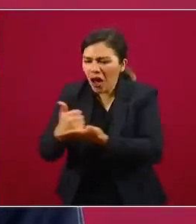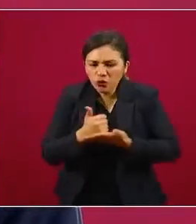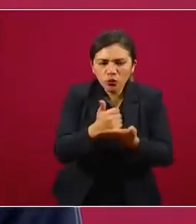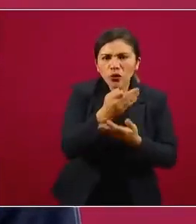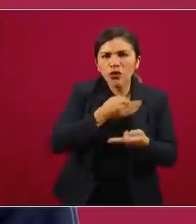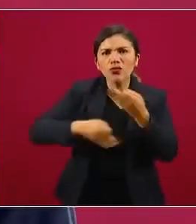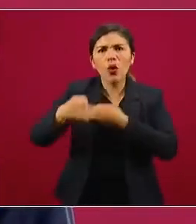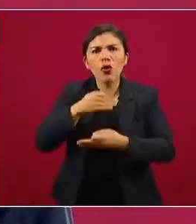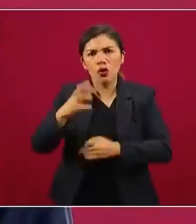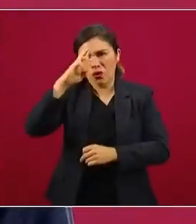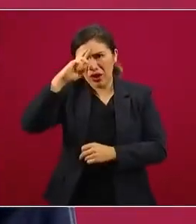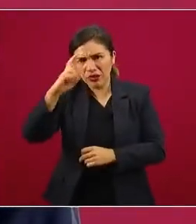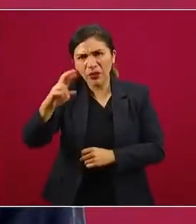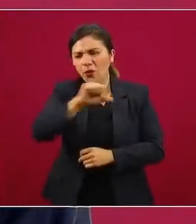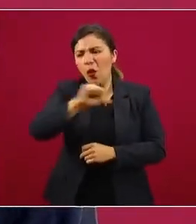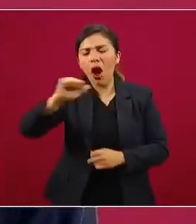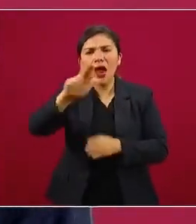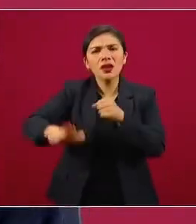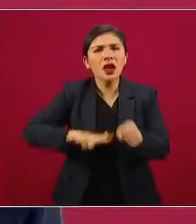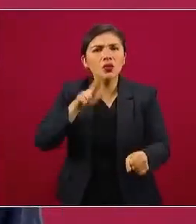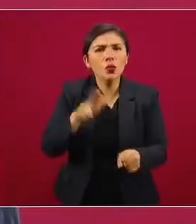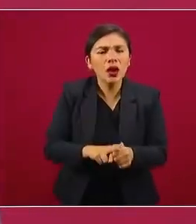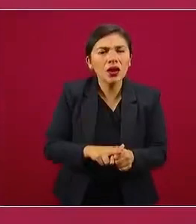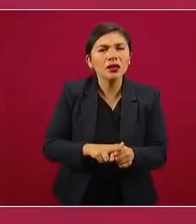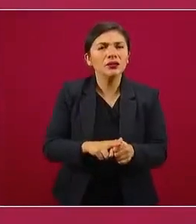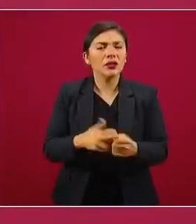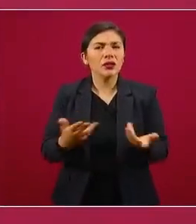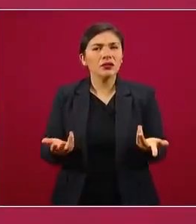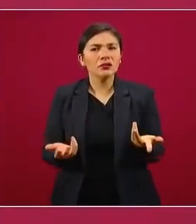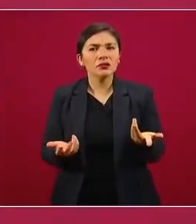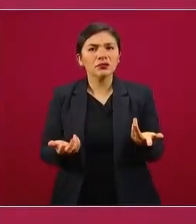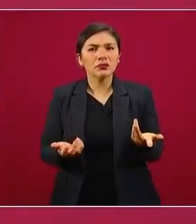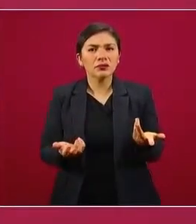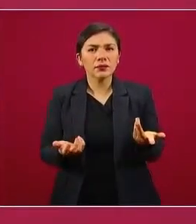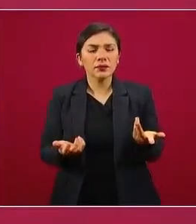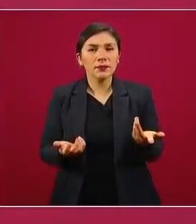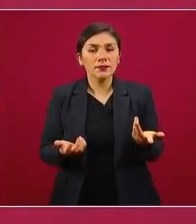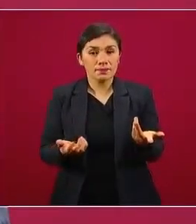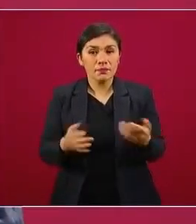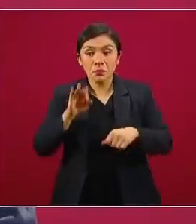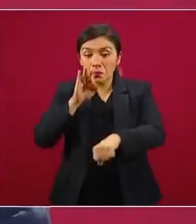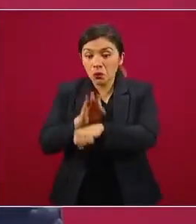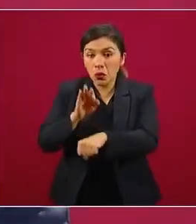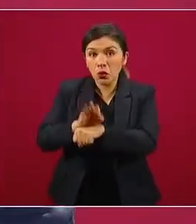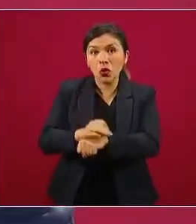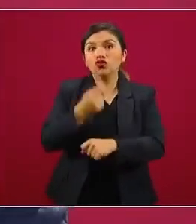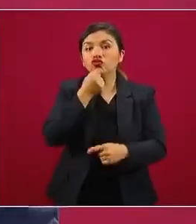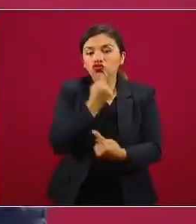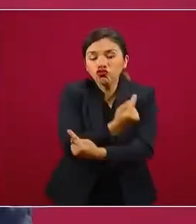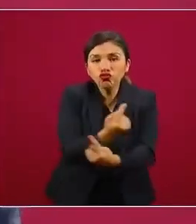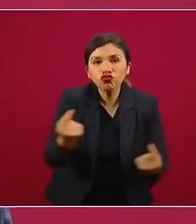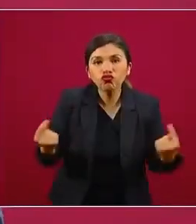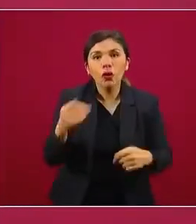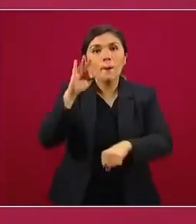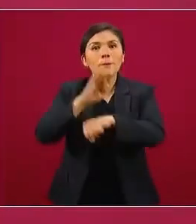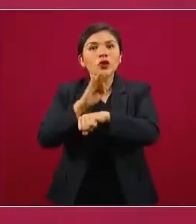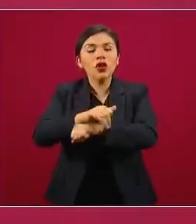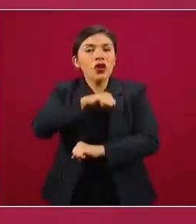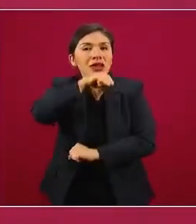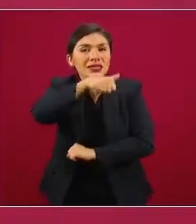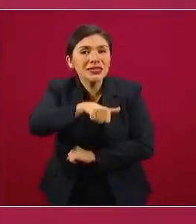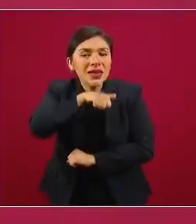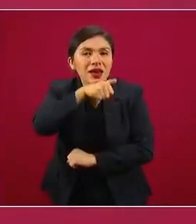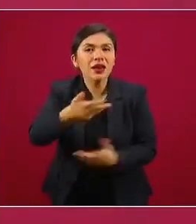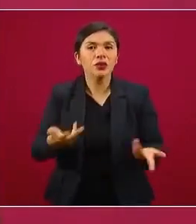el respeto a la naturaleza, la protección de los niños, la protección de los